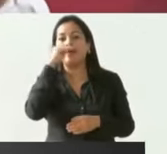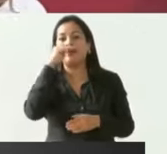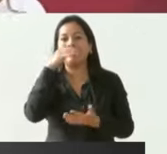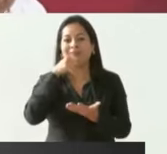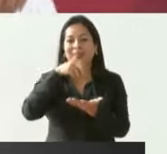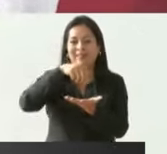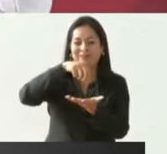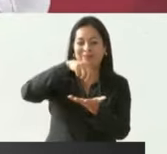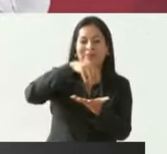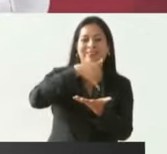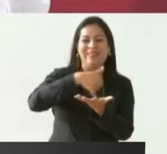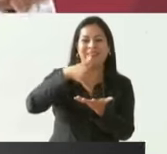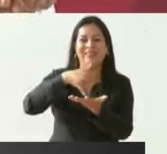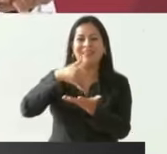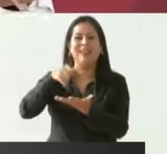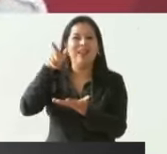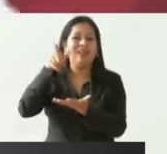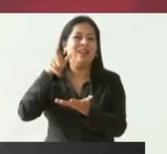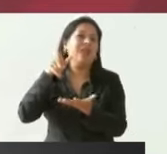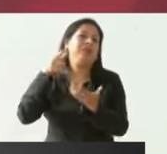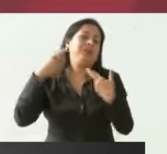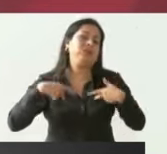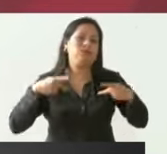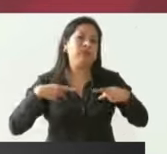fertilizantes a los productores